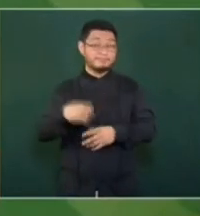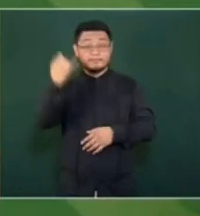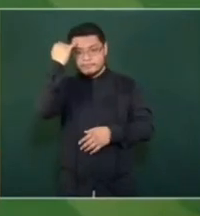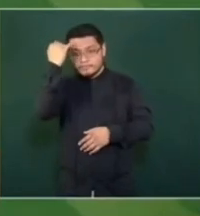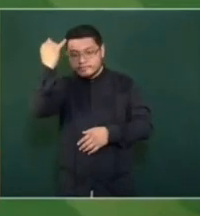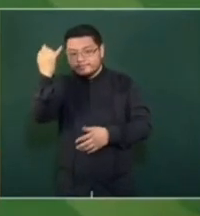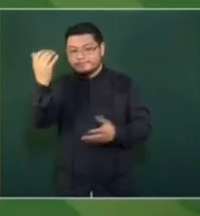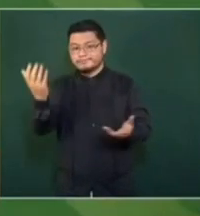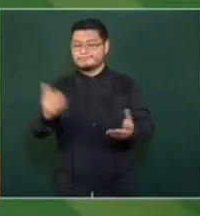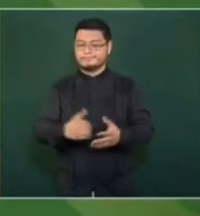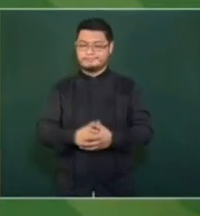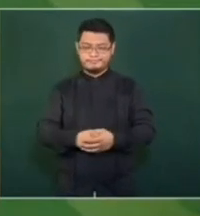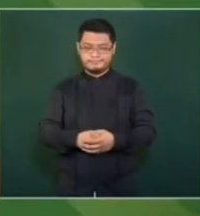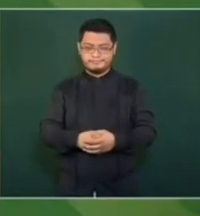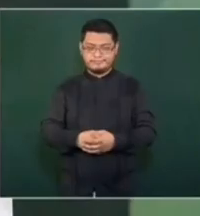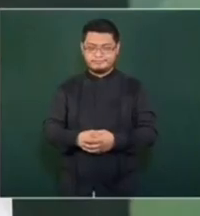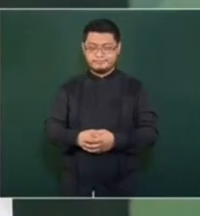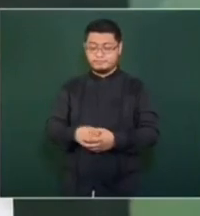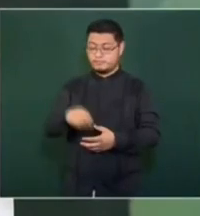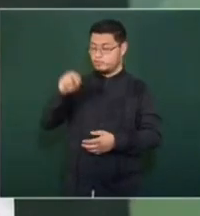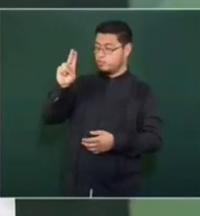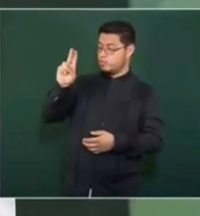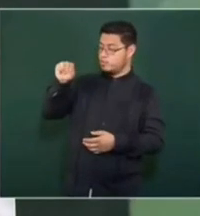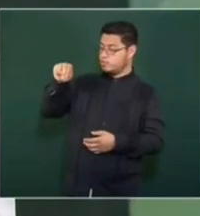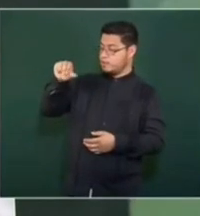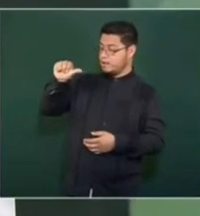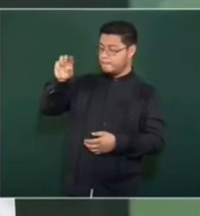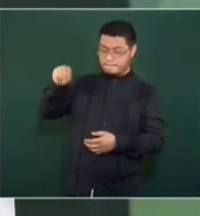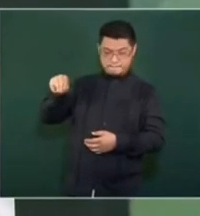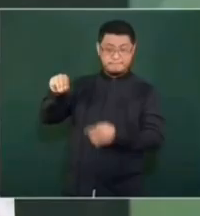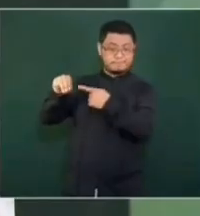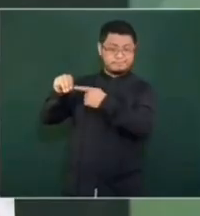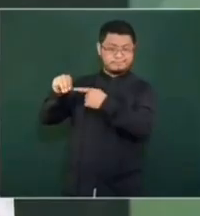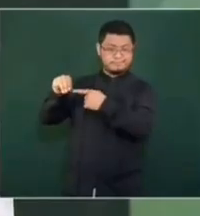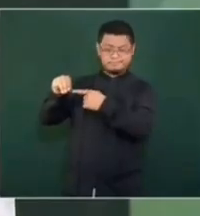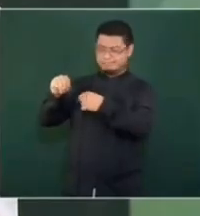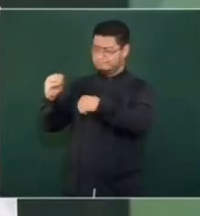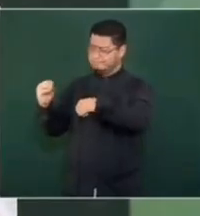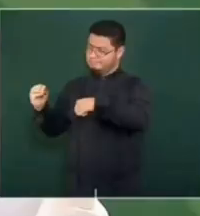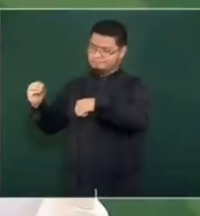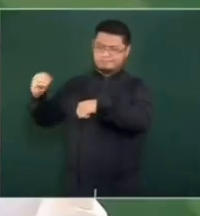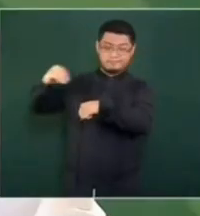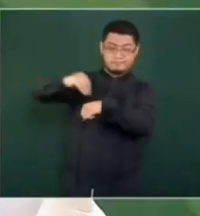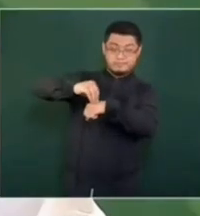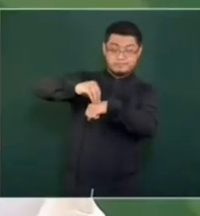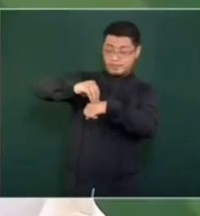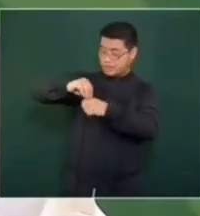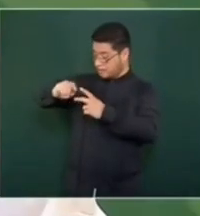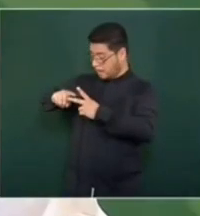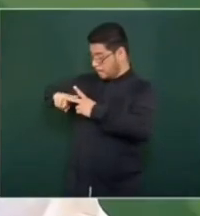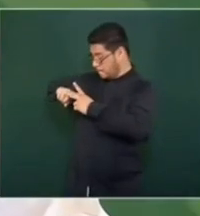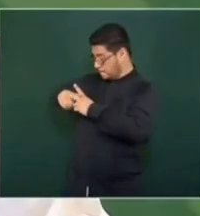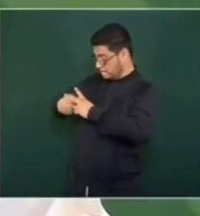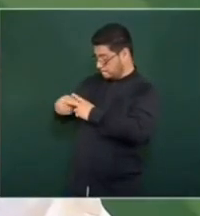aplicando desde el inicio